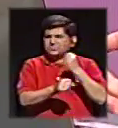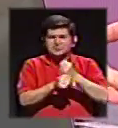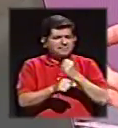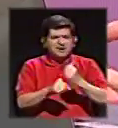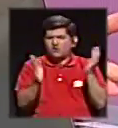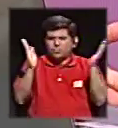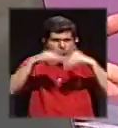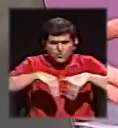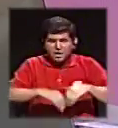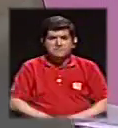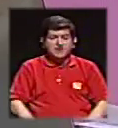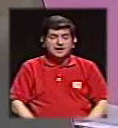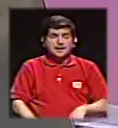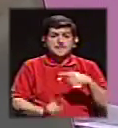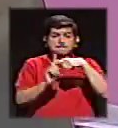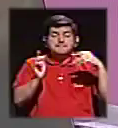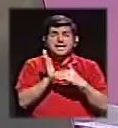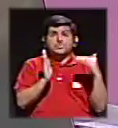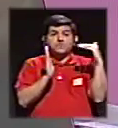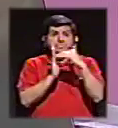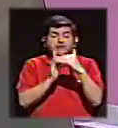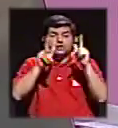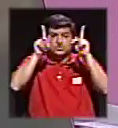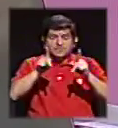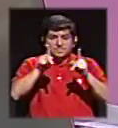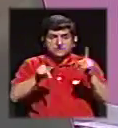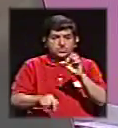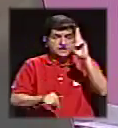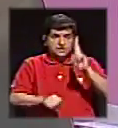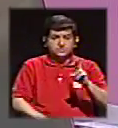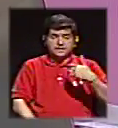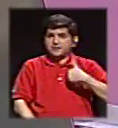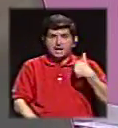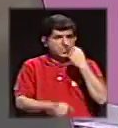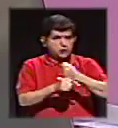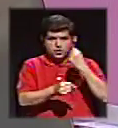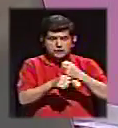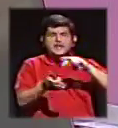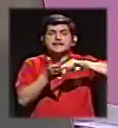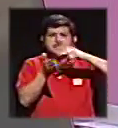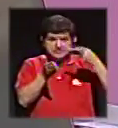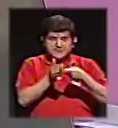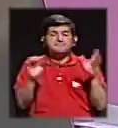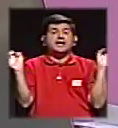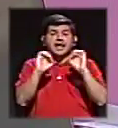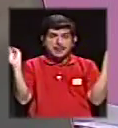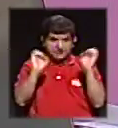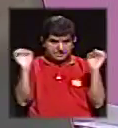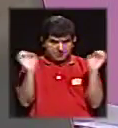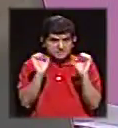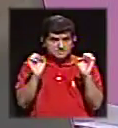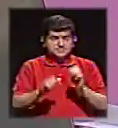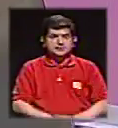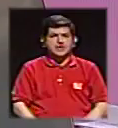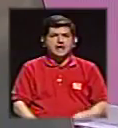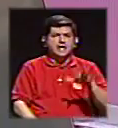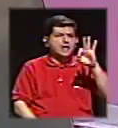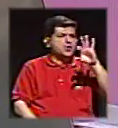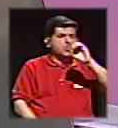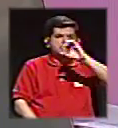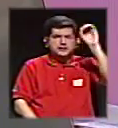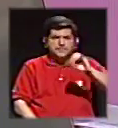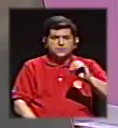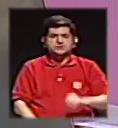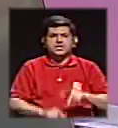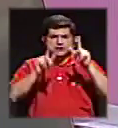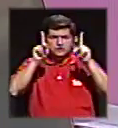medio millón de costarricenses que no encuentran trabajo. Es decir, estamos en situación de emergencia. El 90% de